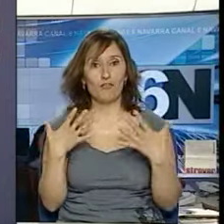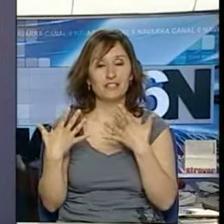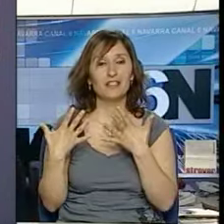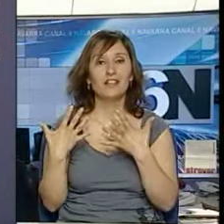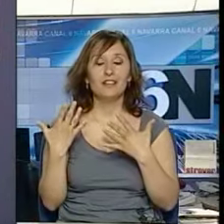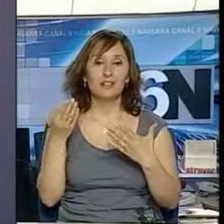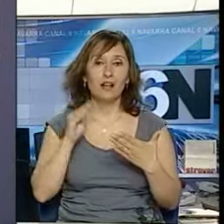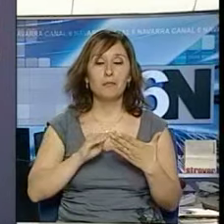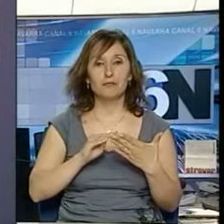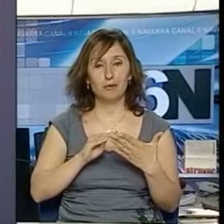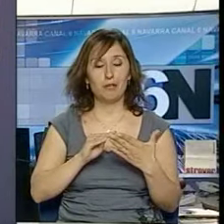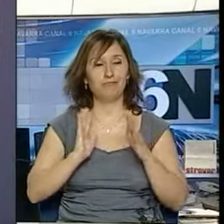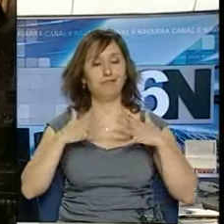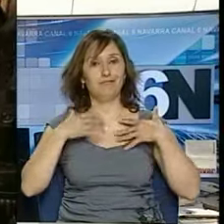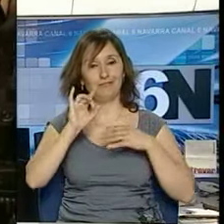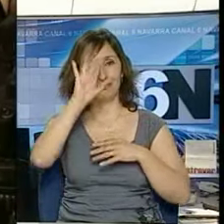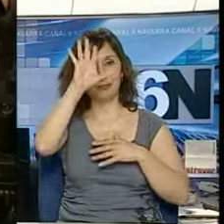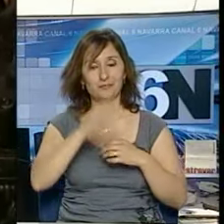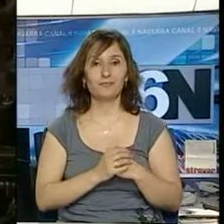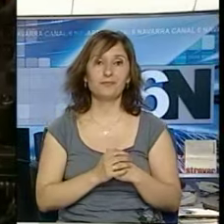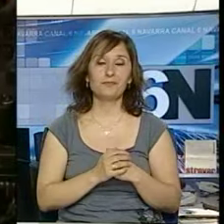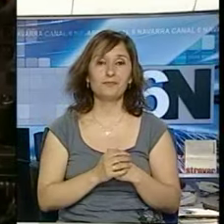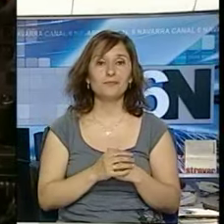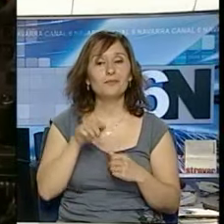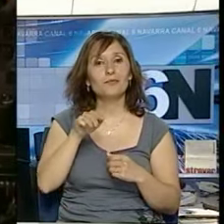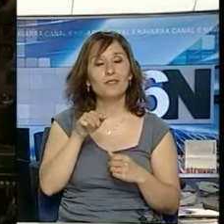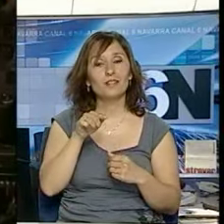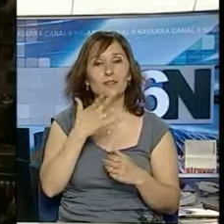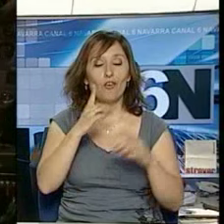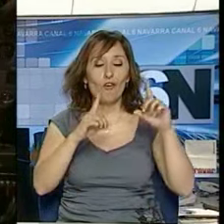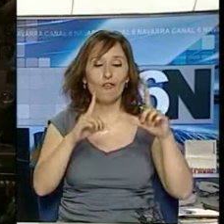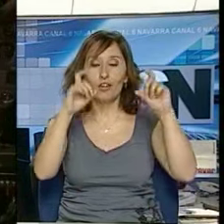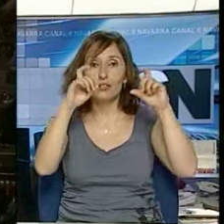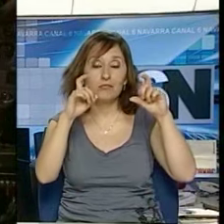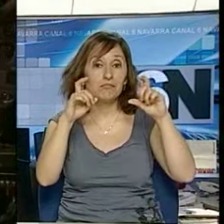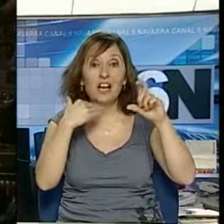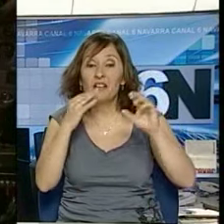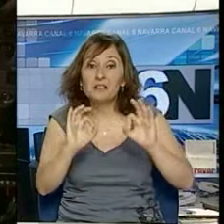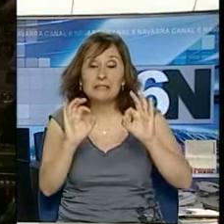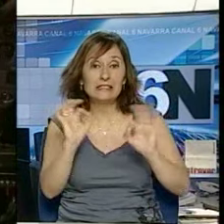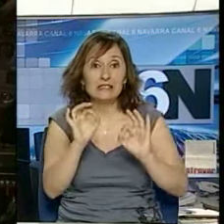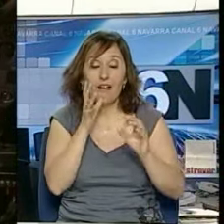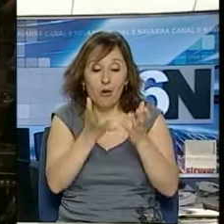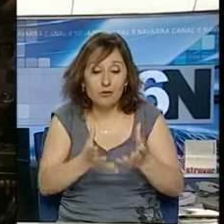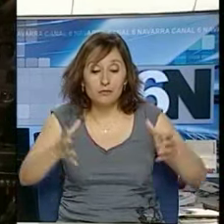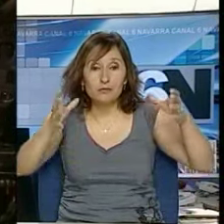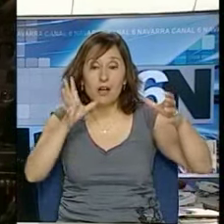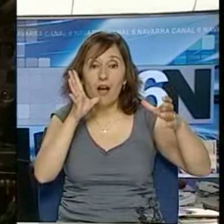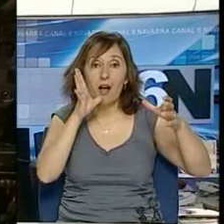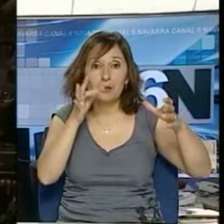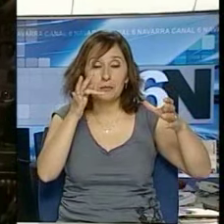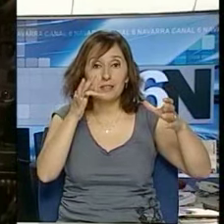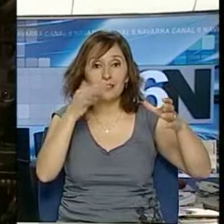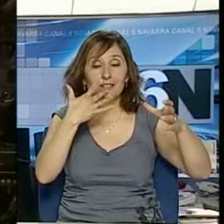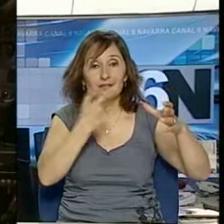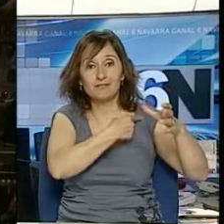es una fotografía impactante. Los ingredientes para obtener la foto no son ningún misterio. Una pecera, agua y la figura